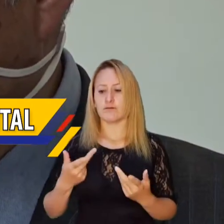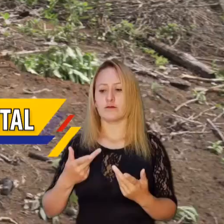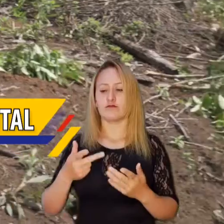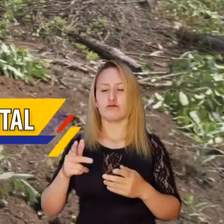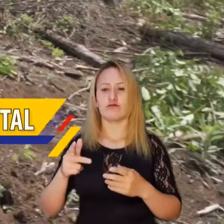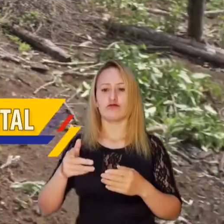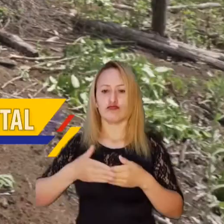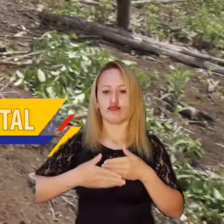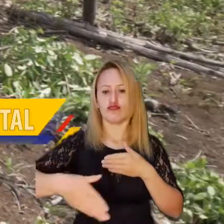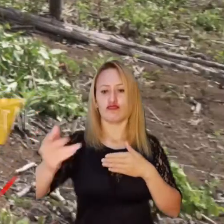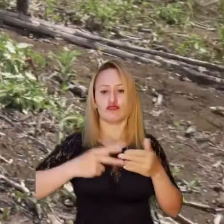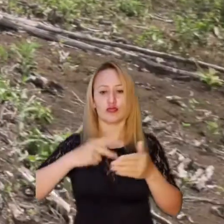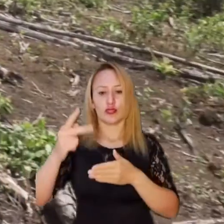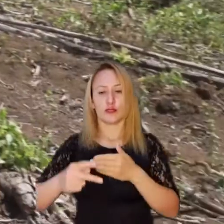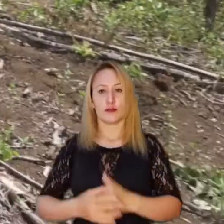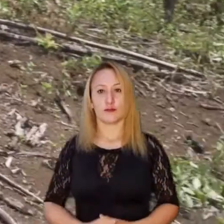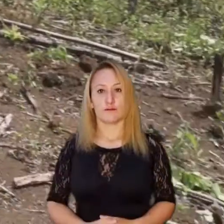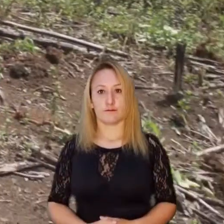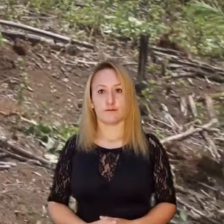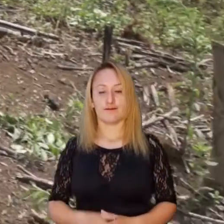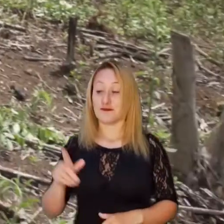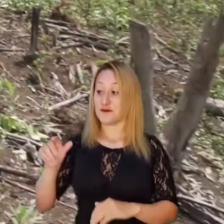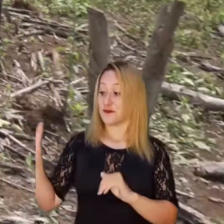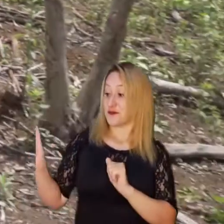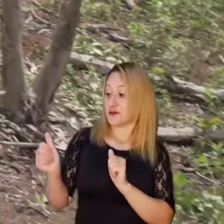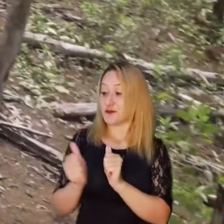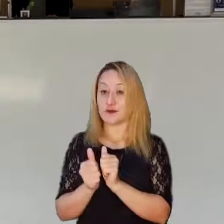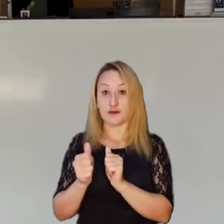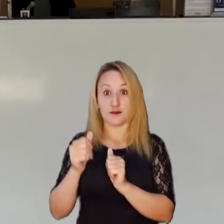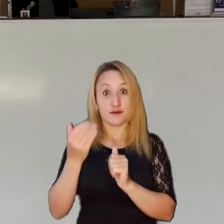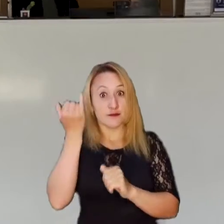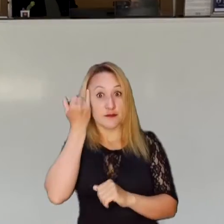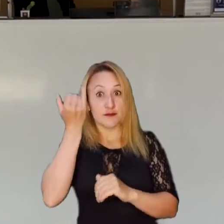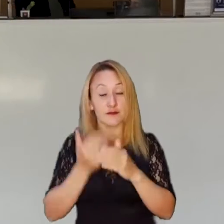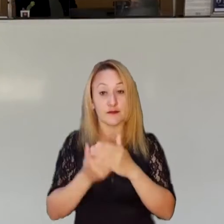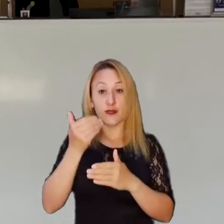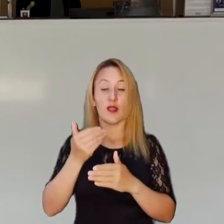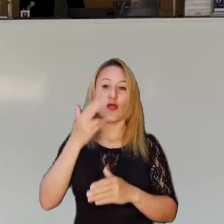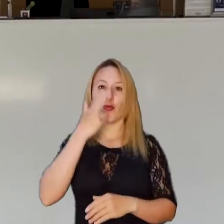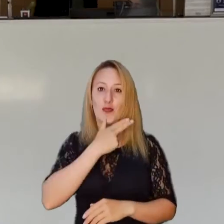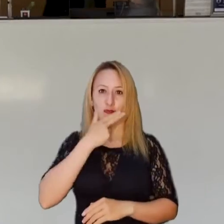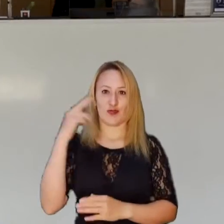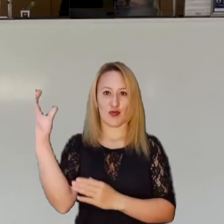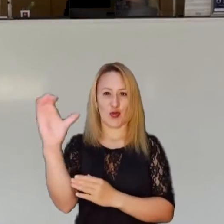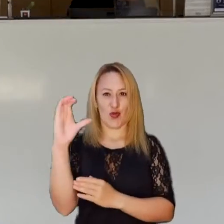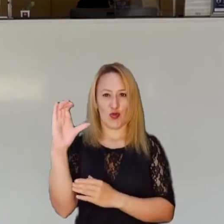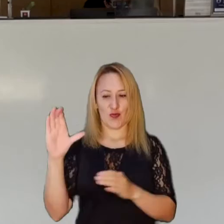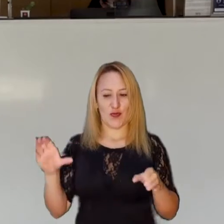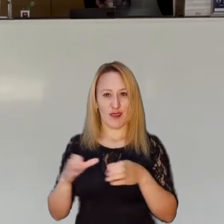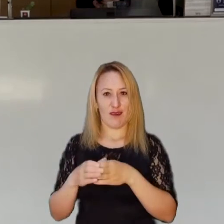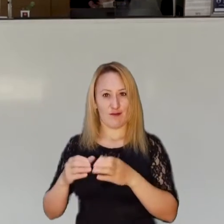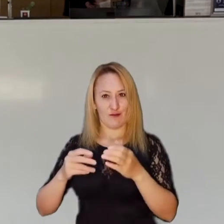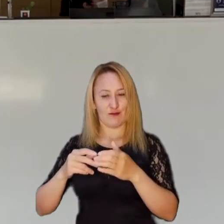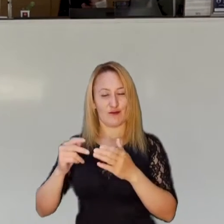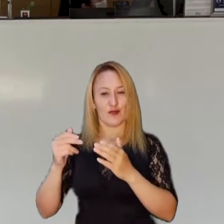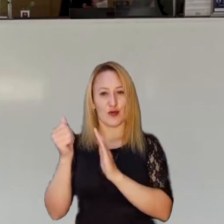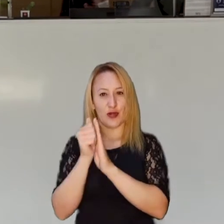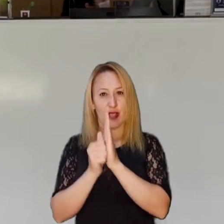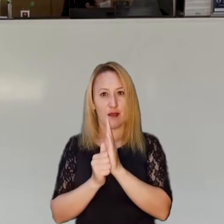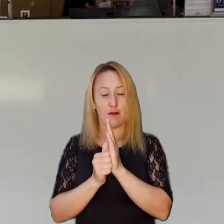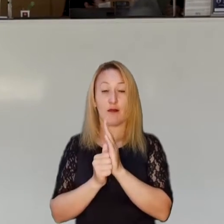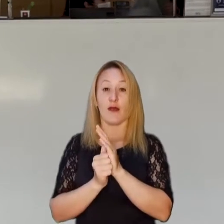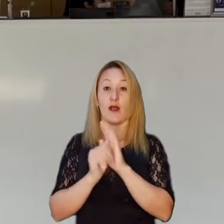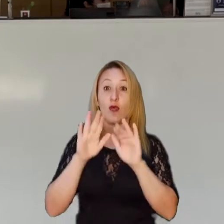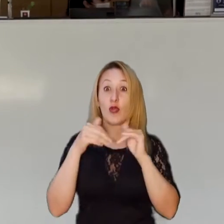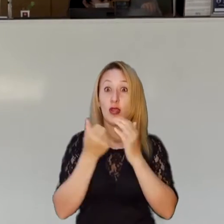sobre la ejecución discriminada de los proyectos. Con el acompañamiento de la iniciativa Compromiso Colombia de la Contraloría